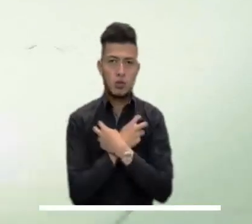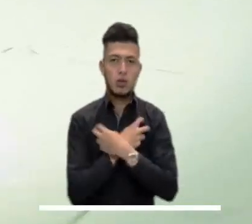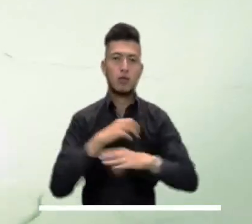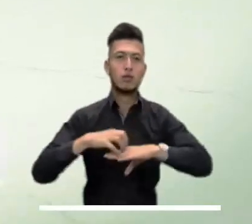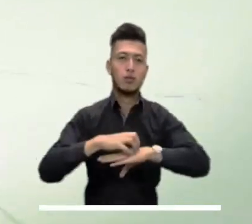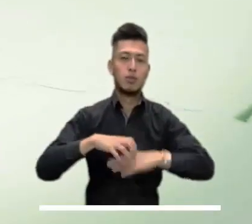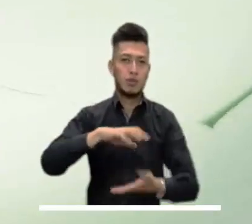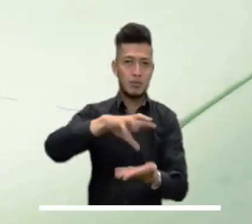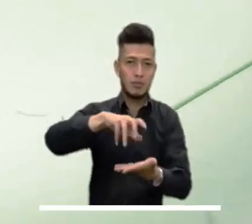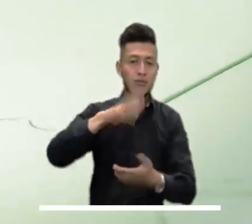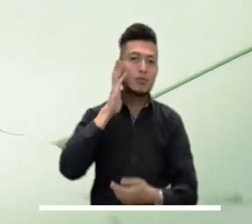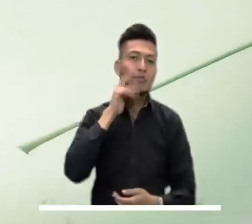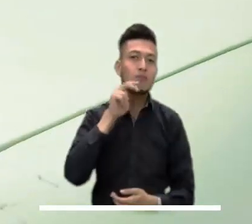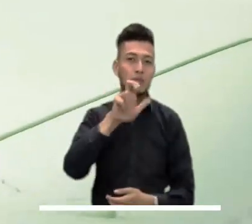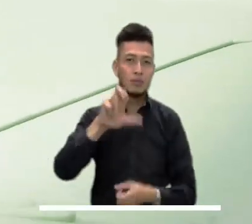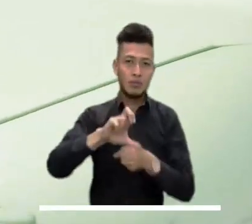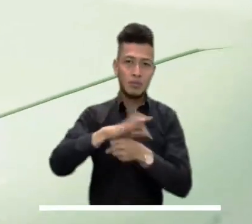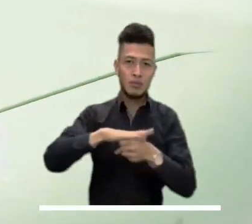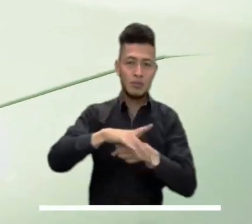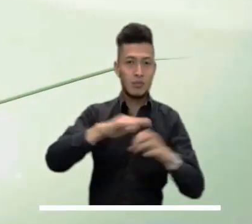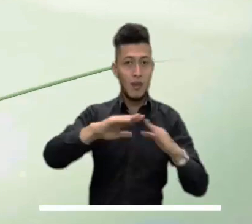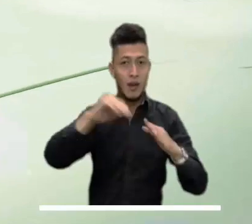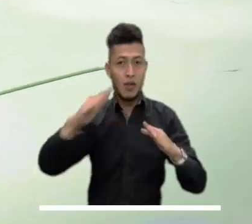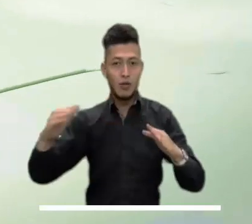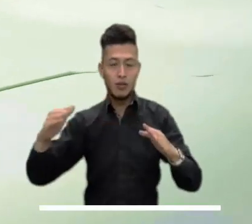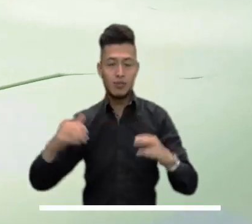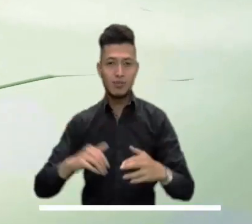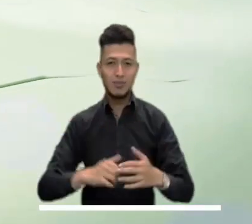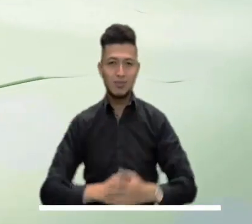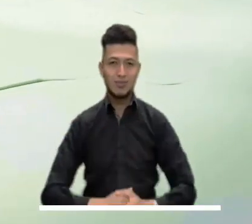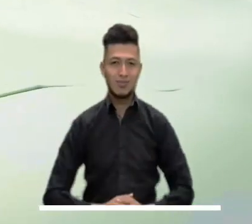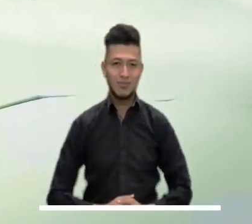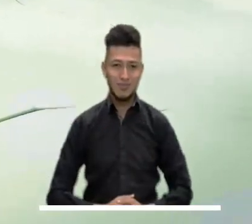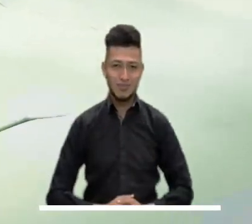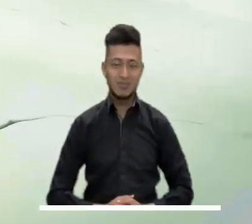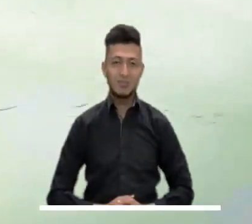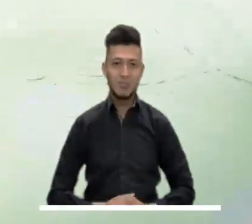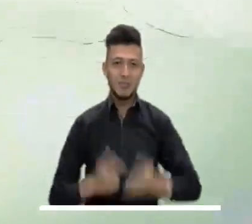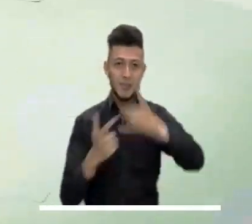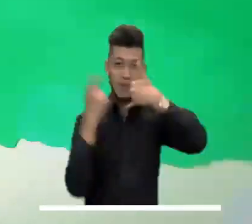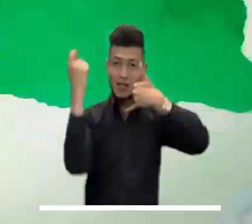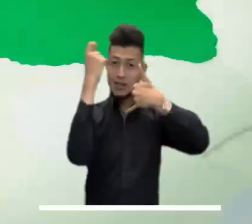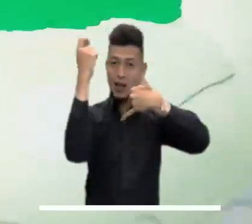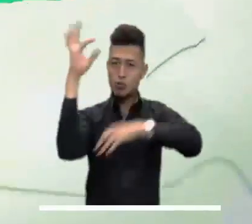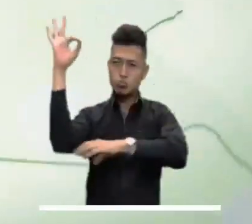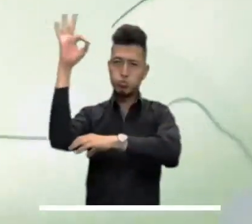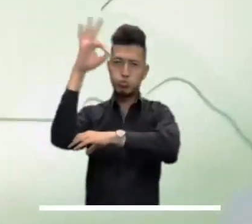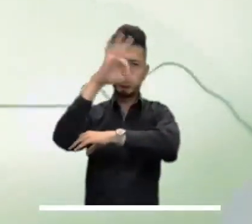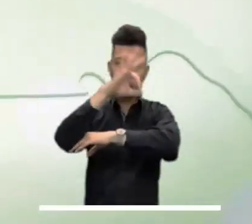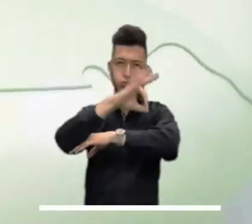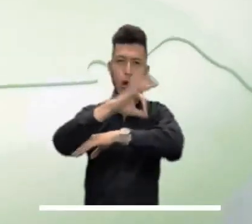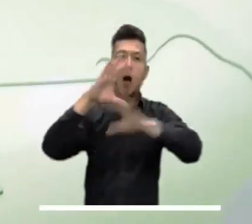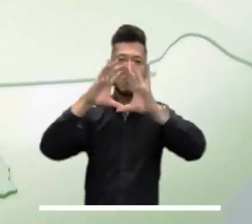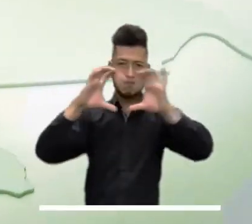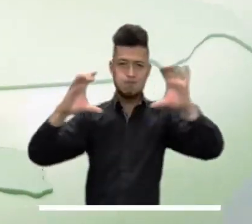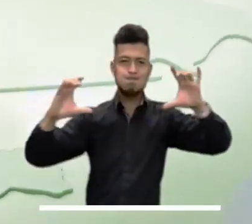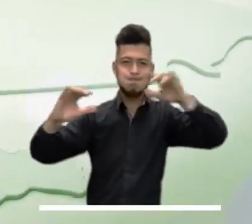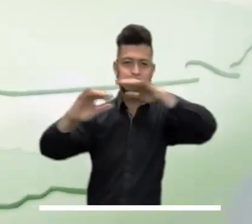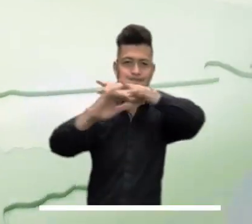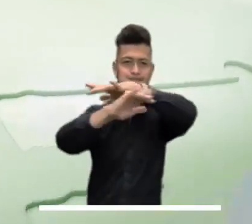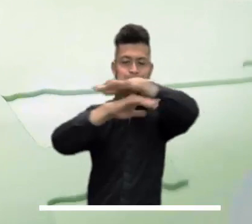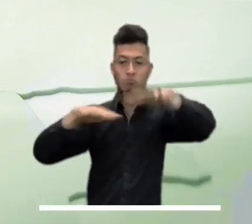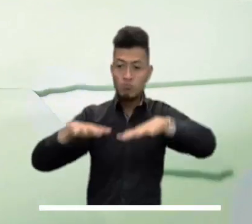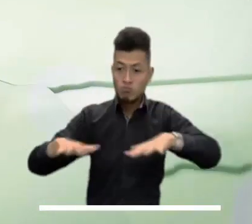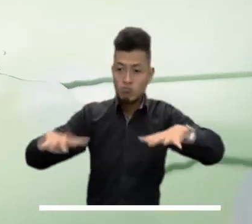calcula un cielo en parte cubierto y predominio del tiempo seco. Ahora movámonos a los llanos orientales de Colombia,